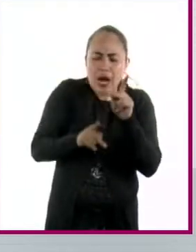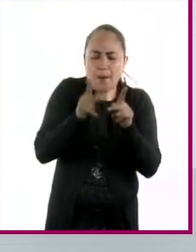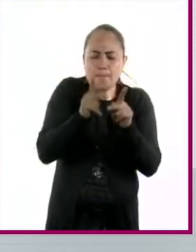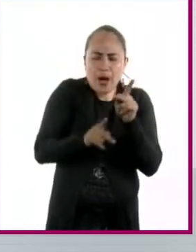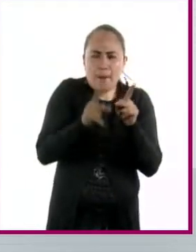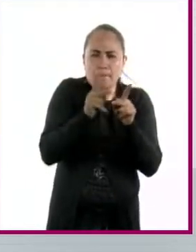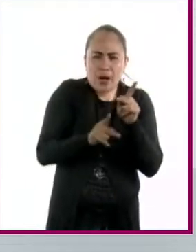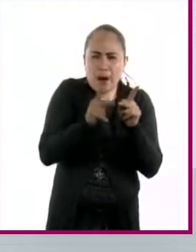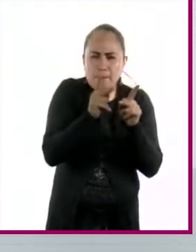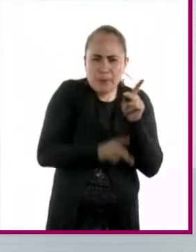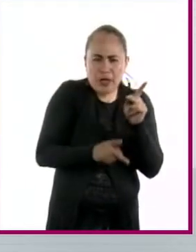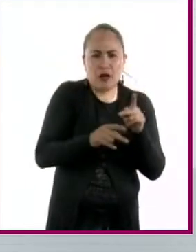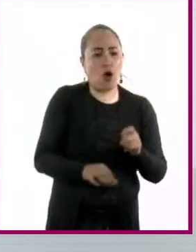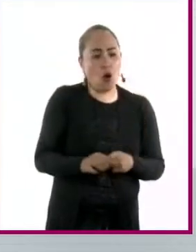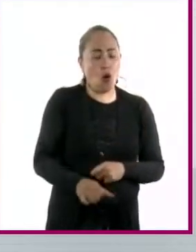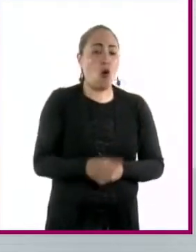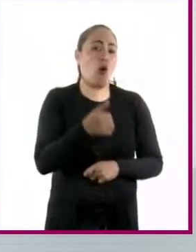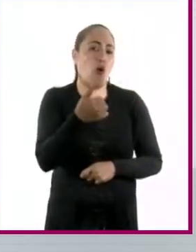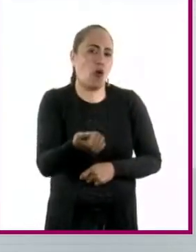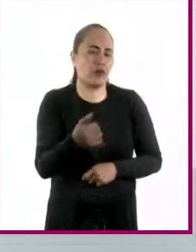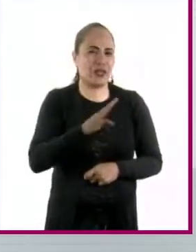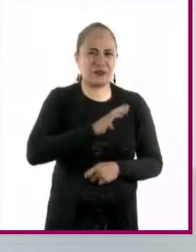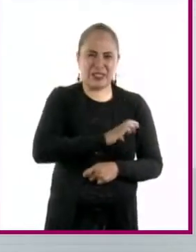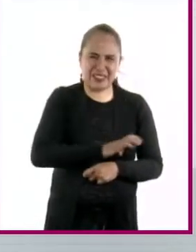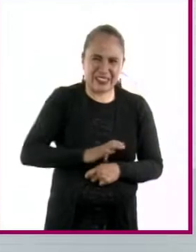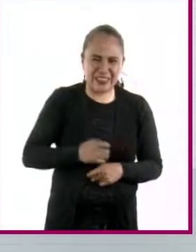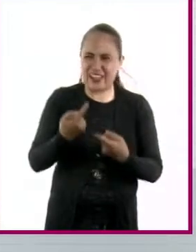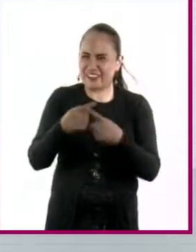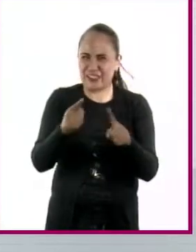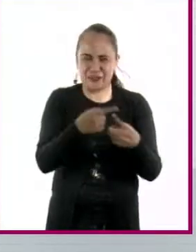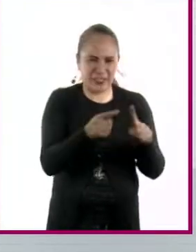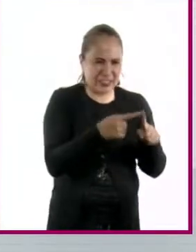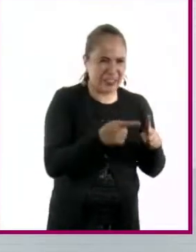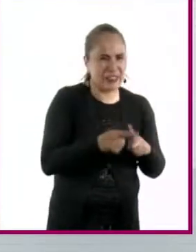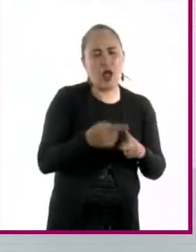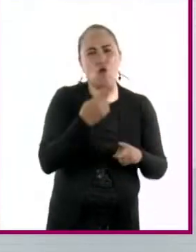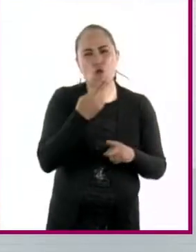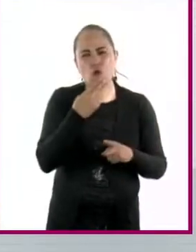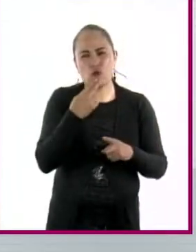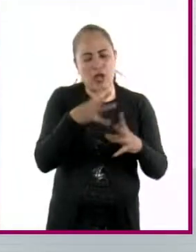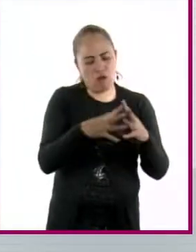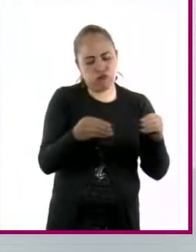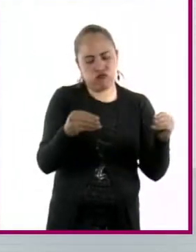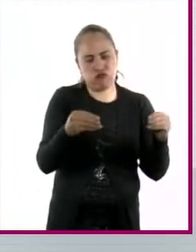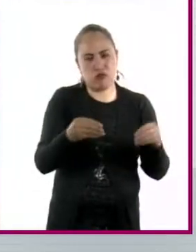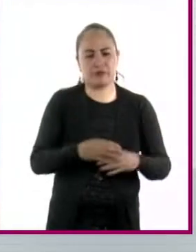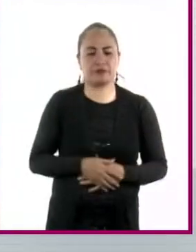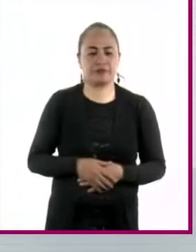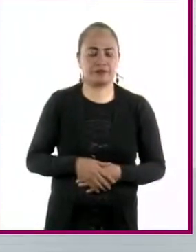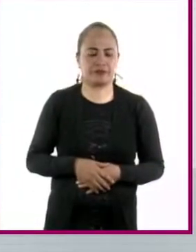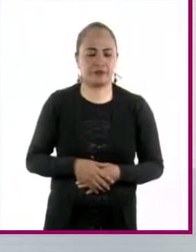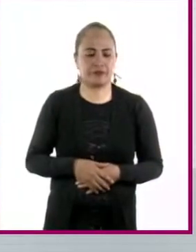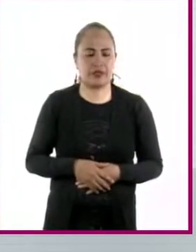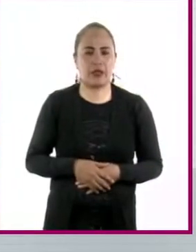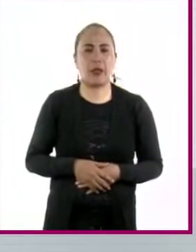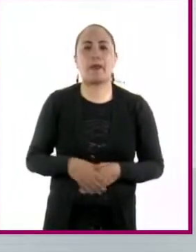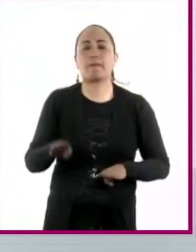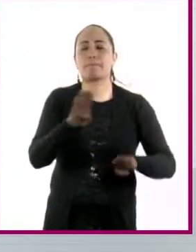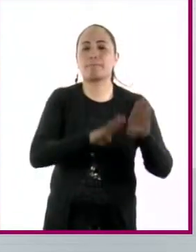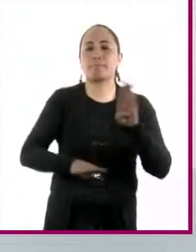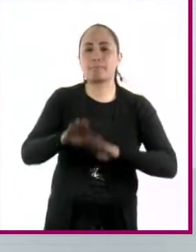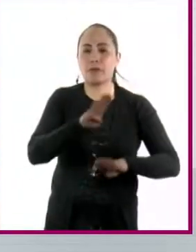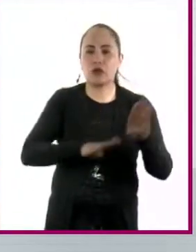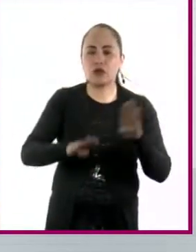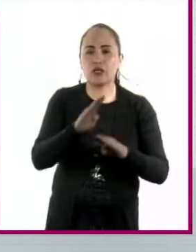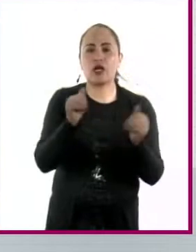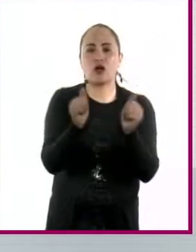de los organismos que están en el ambiente los pueden usar. Entonces finalmente lo que quiere la bioremediación es